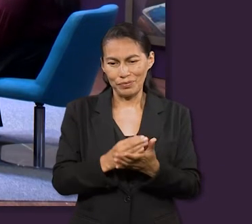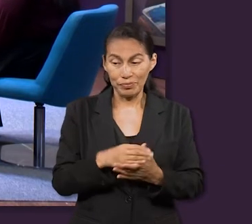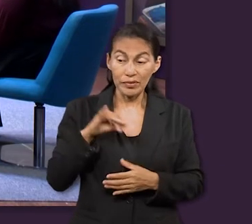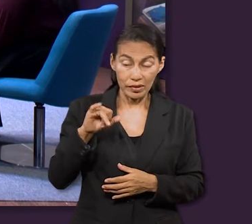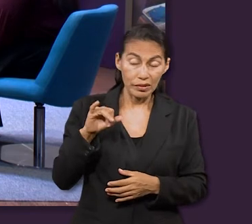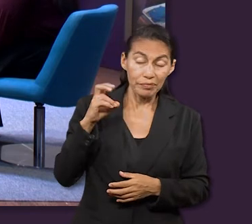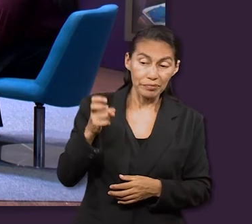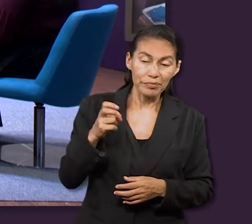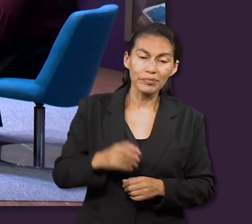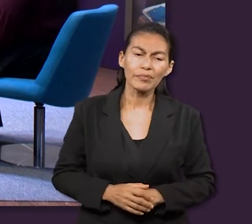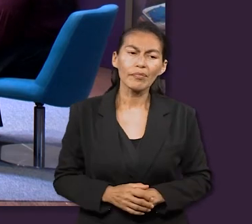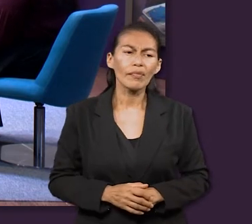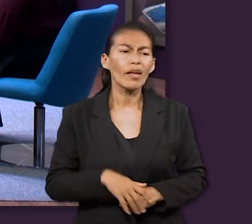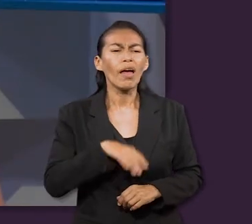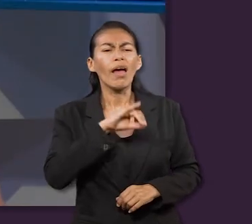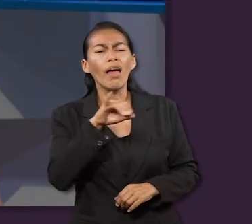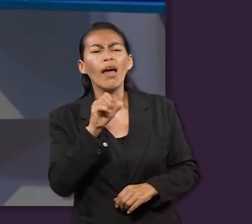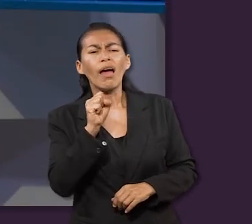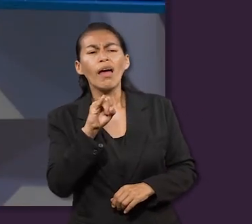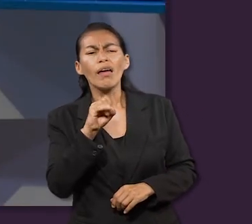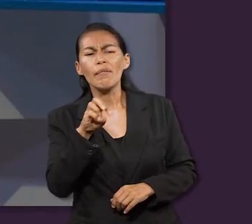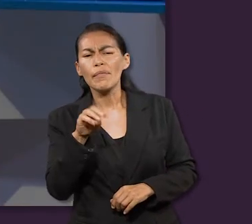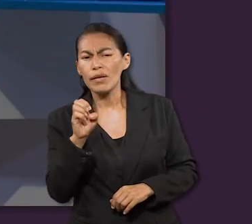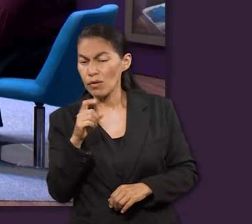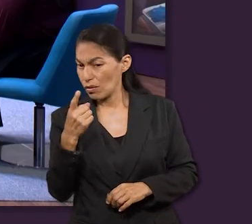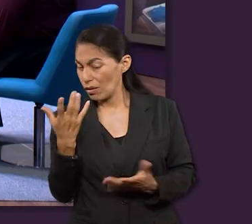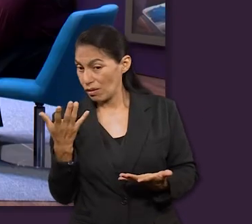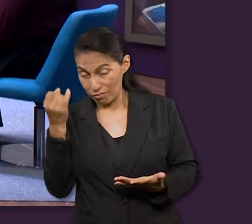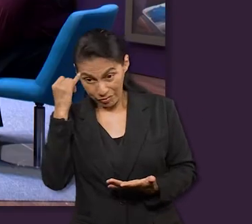que vamos a estudiar ahorita. Así es. Y Jaime, ¿alguna idea?